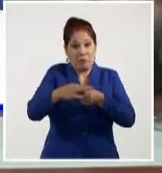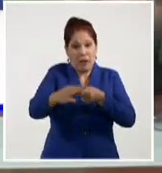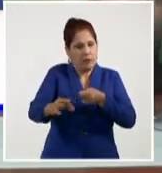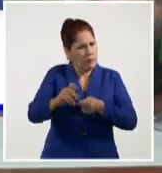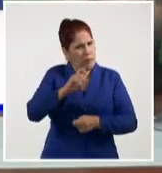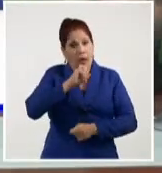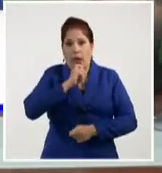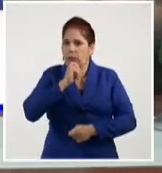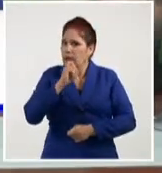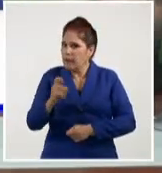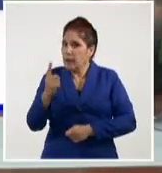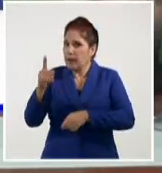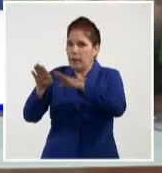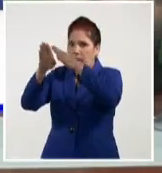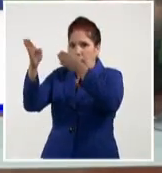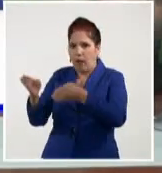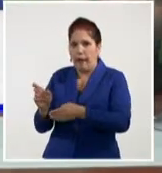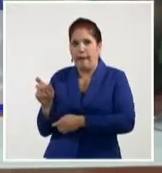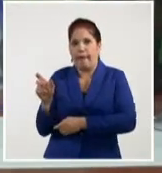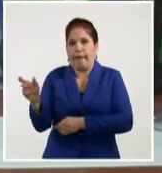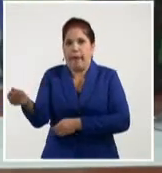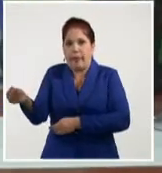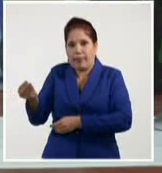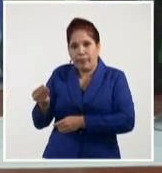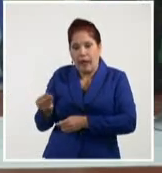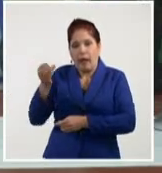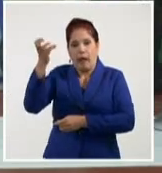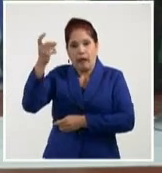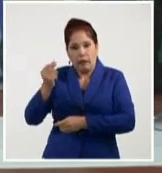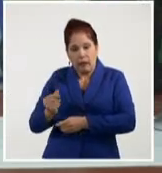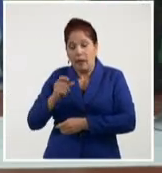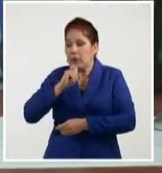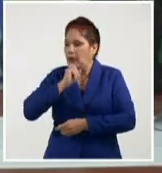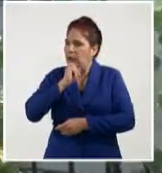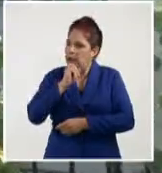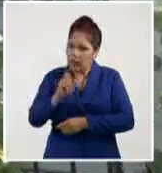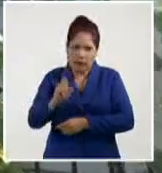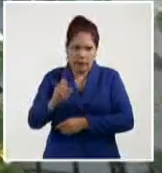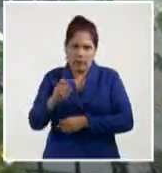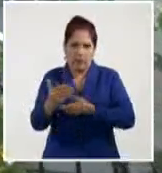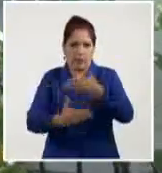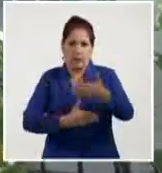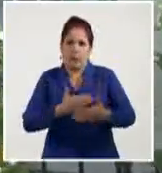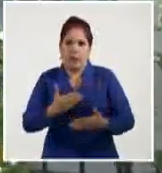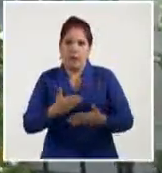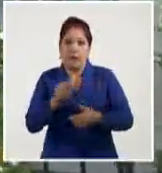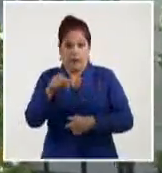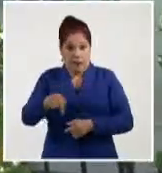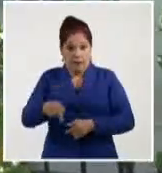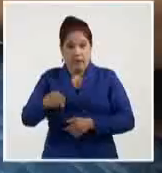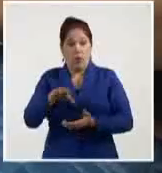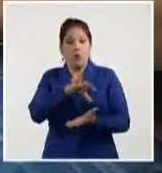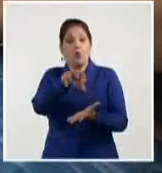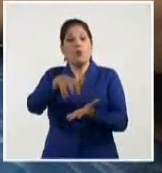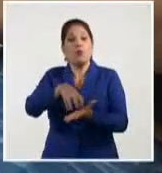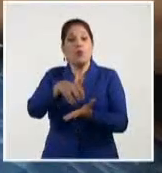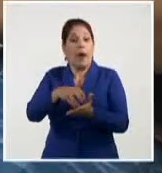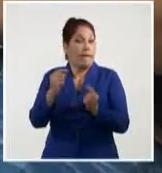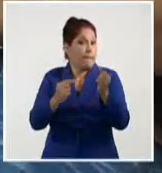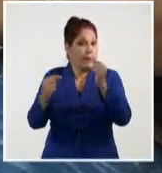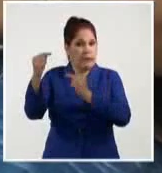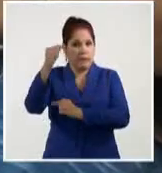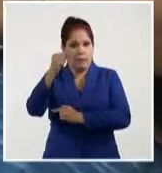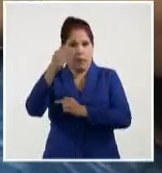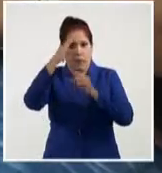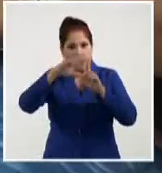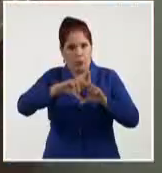obtenerlo primero y segundo, en dependencia de la cantidad, también se nos hace un poquito más engorroso el trámite. En esta instalación, única de su tipo en el país,